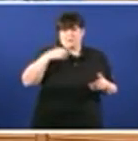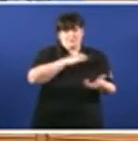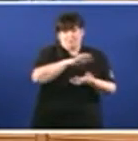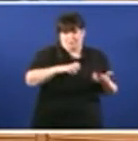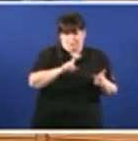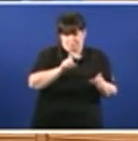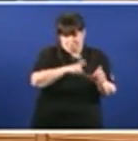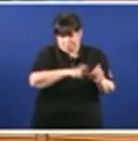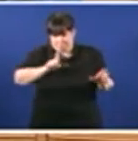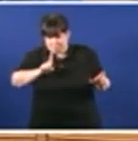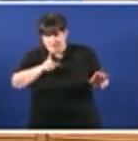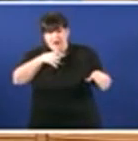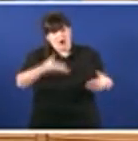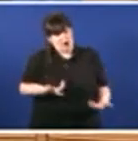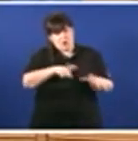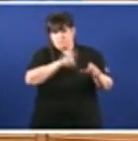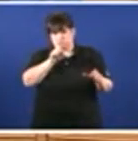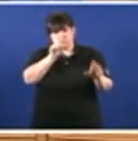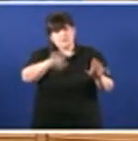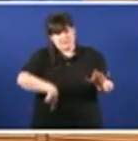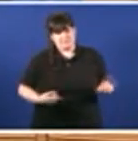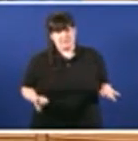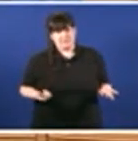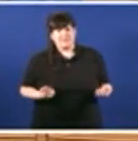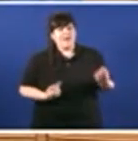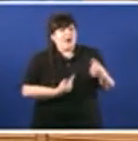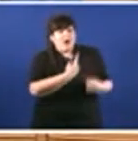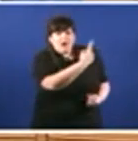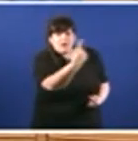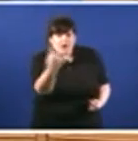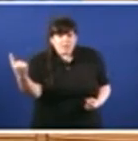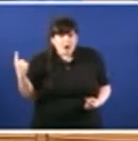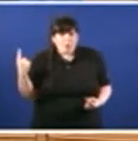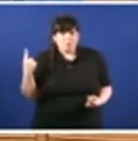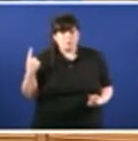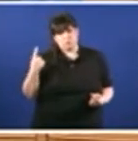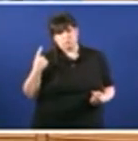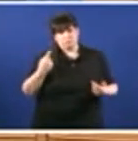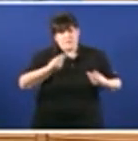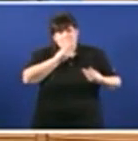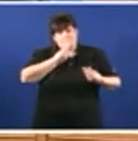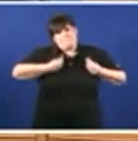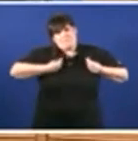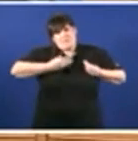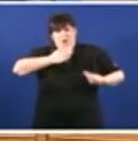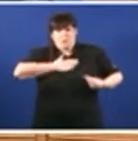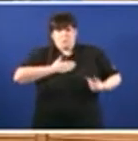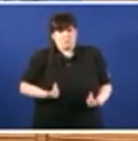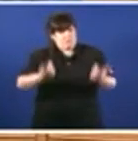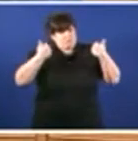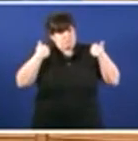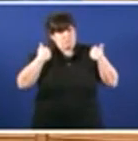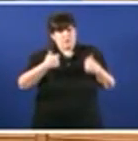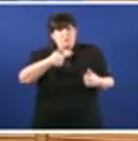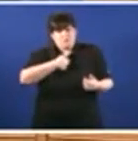polo tanto señor Méndez Romeu cada un é dono da súa biografía Eu mantenho a miña Lamento que vostede non mantenha a súa